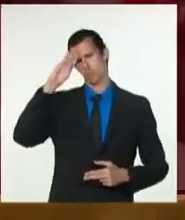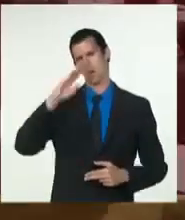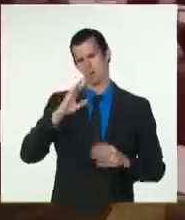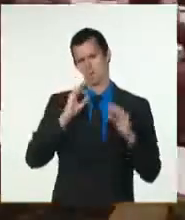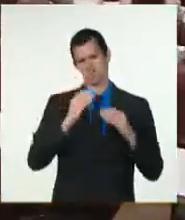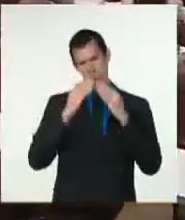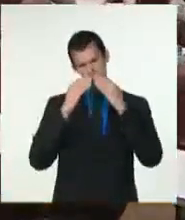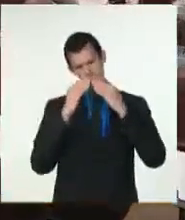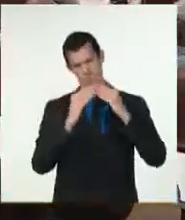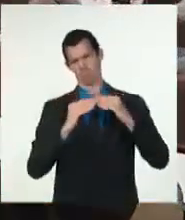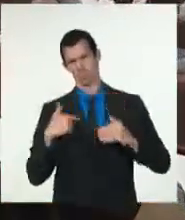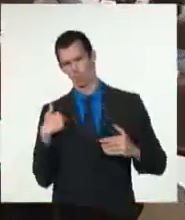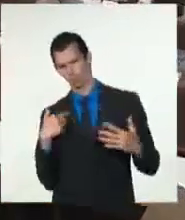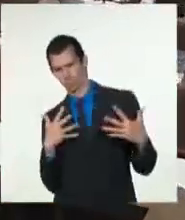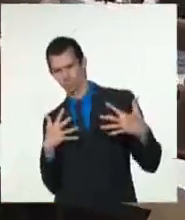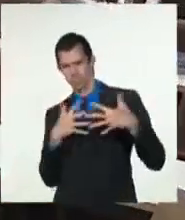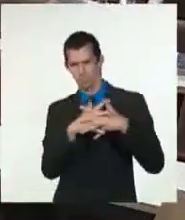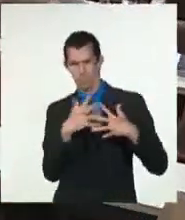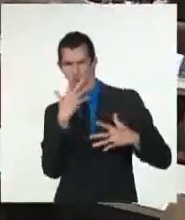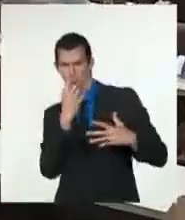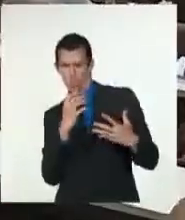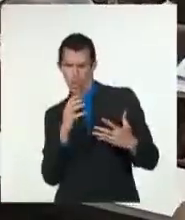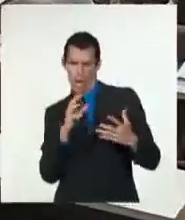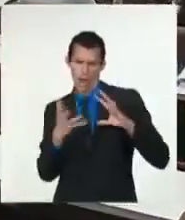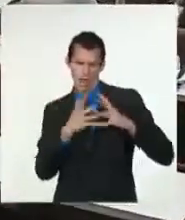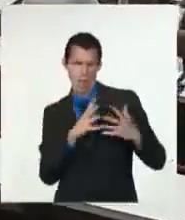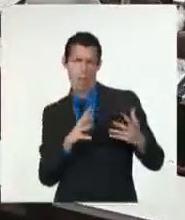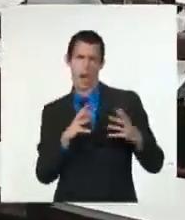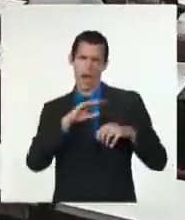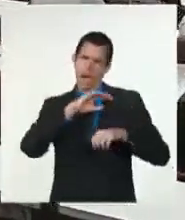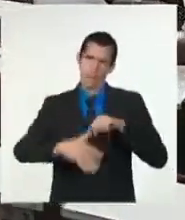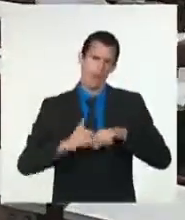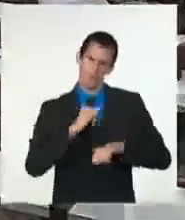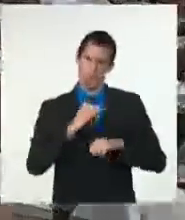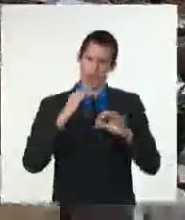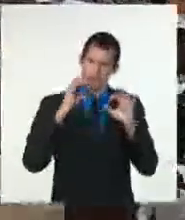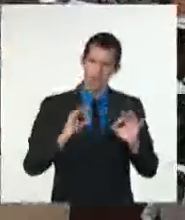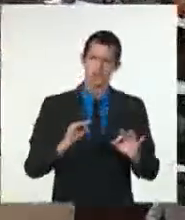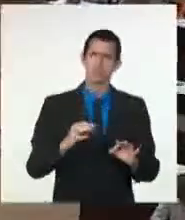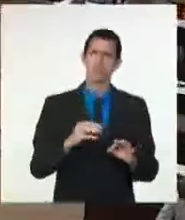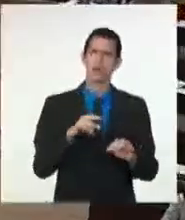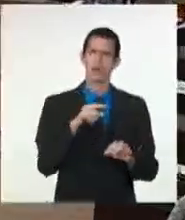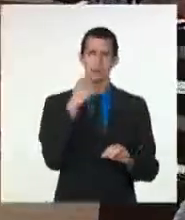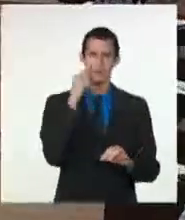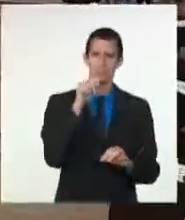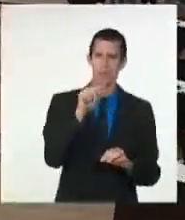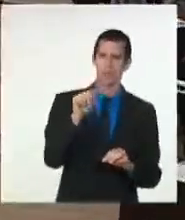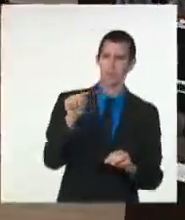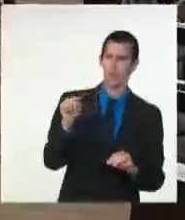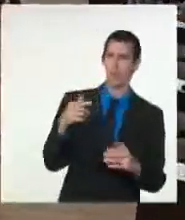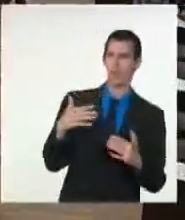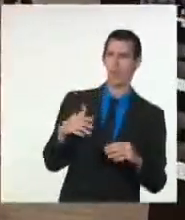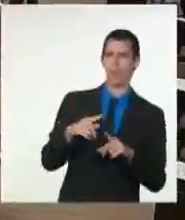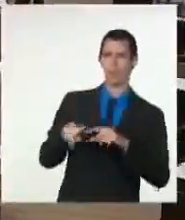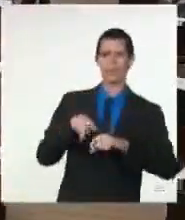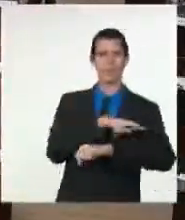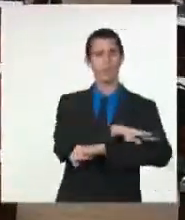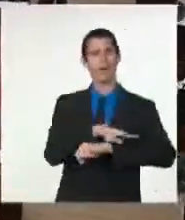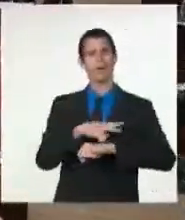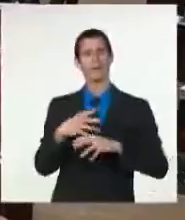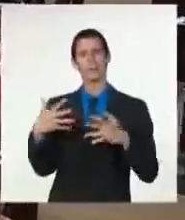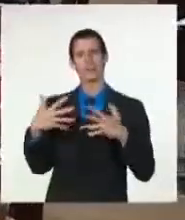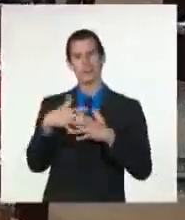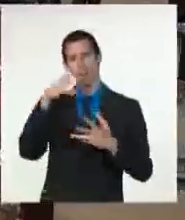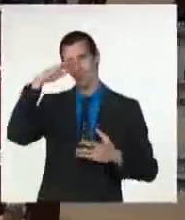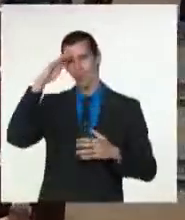Es una realidad que nos enorgullece como cubanos y que se explica por el prestigio de la revolución,